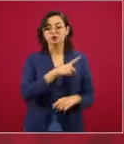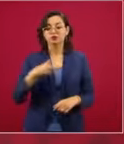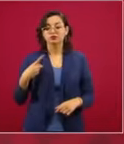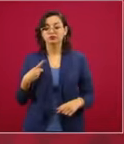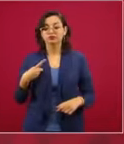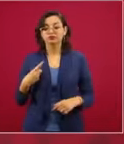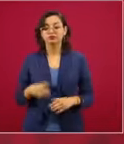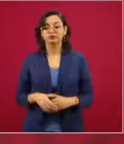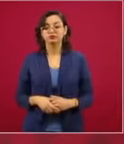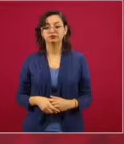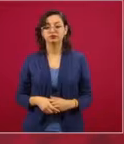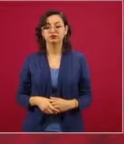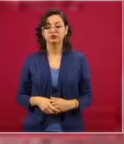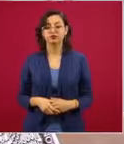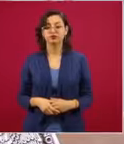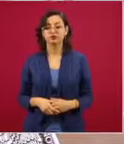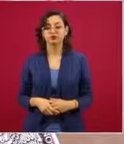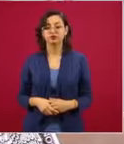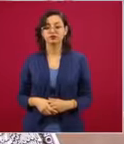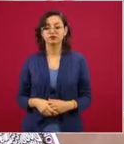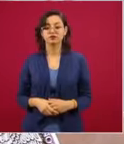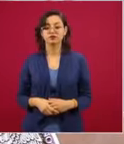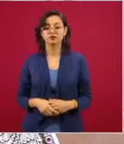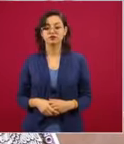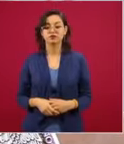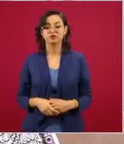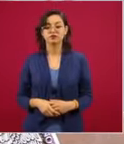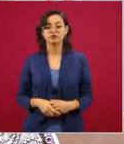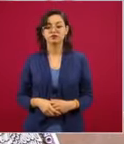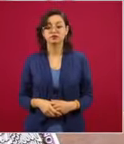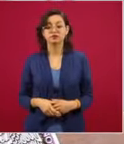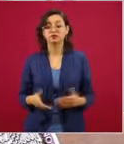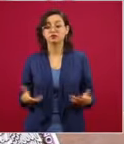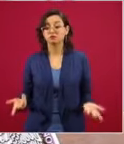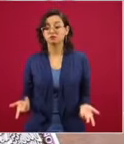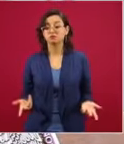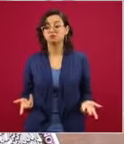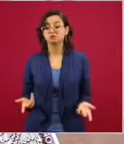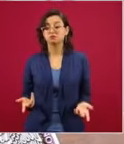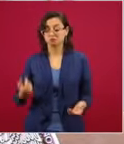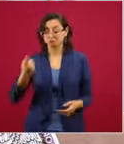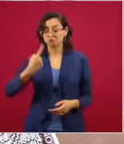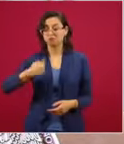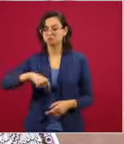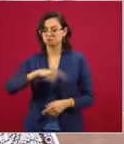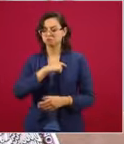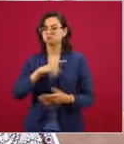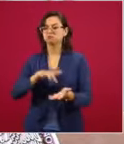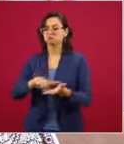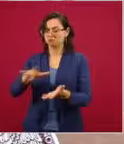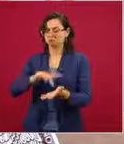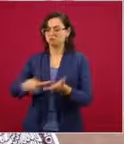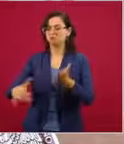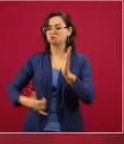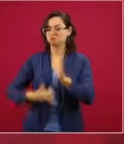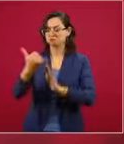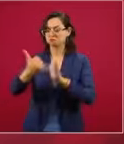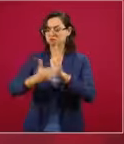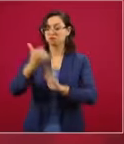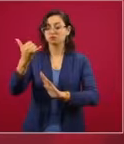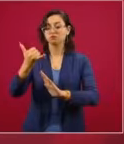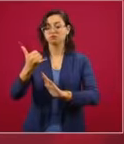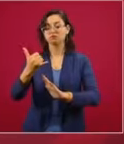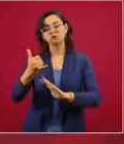Y estamos impulsando la industria de la construcción de distintas